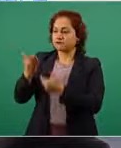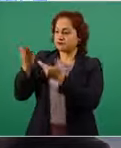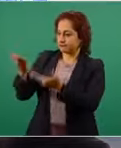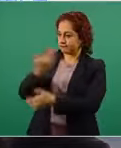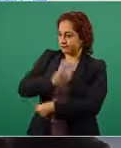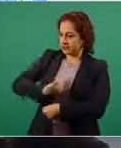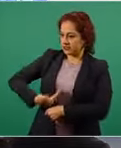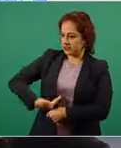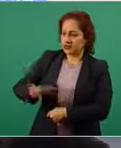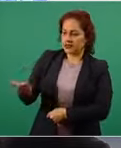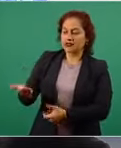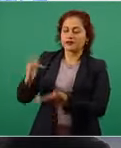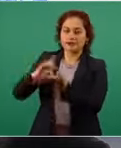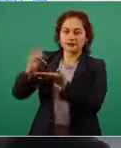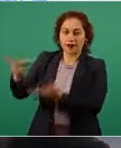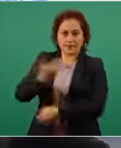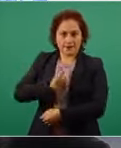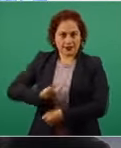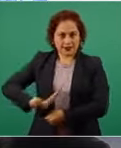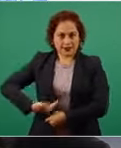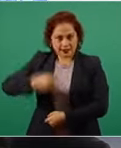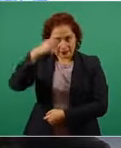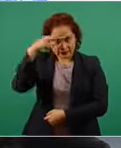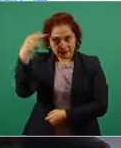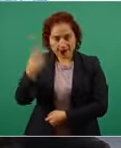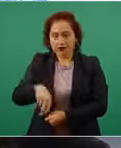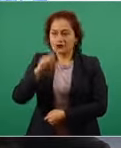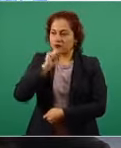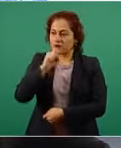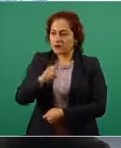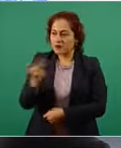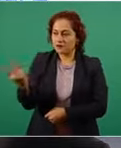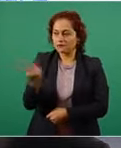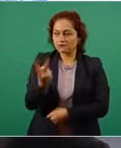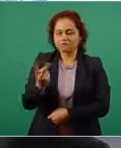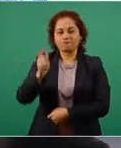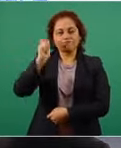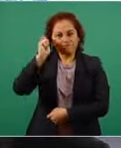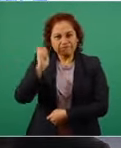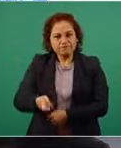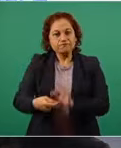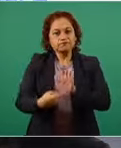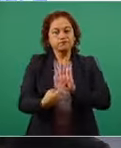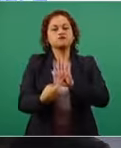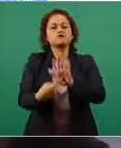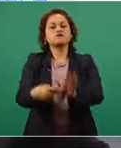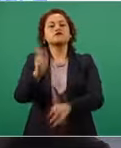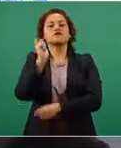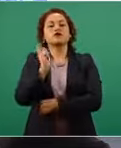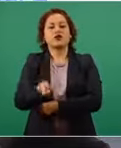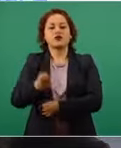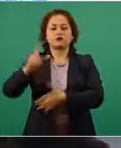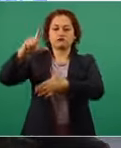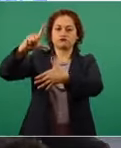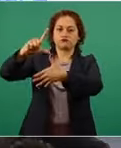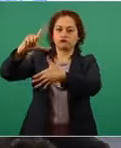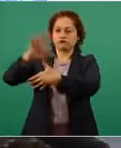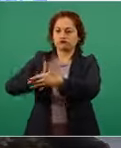aquí presente, y al presidente Andrés Manuel López Obrador, aquí presente, lo cual demuestra que América Latina juntos